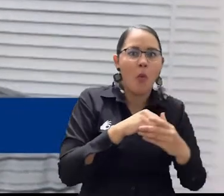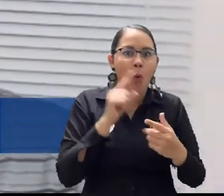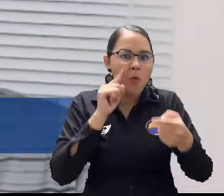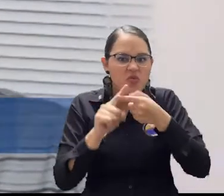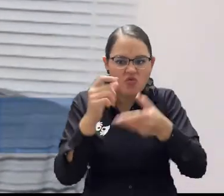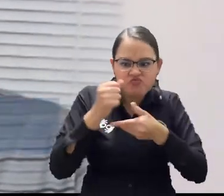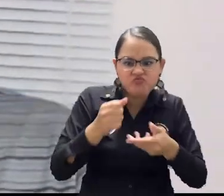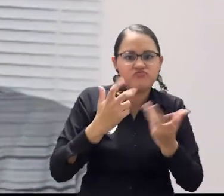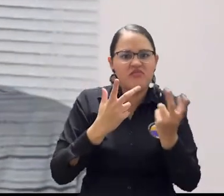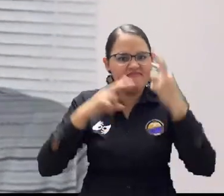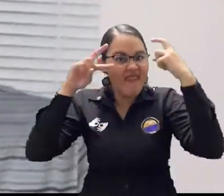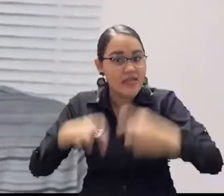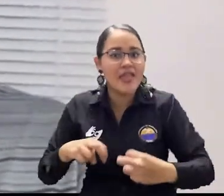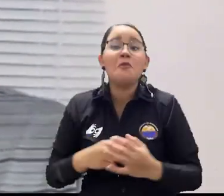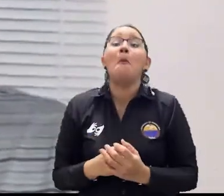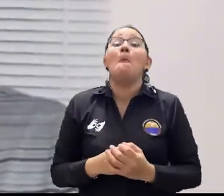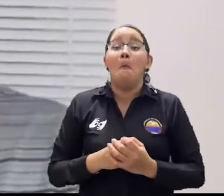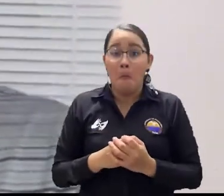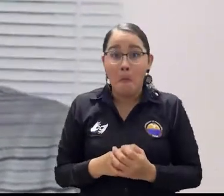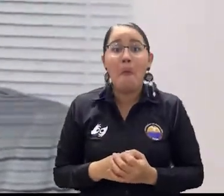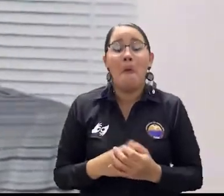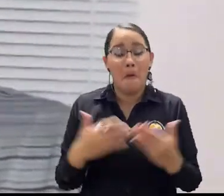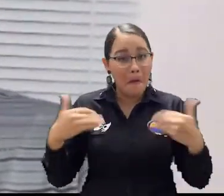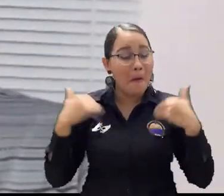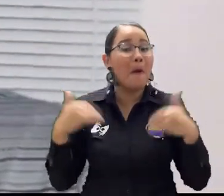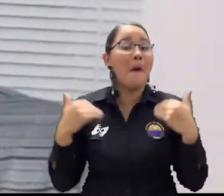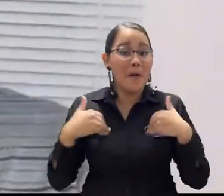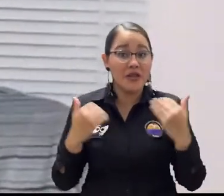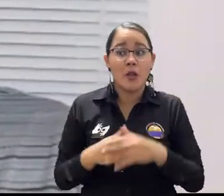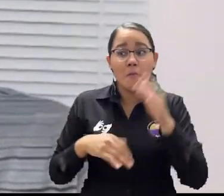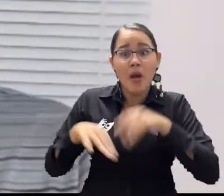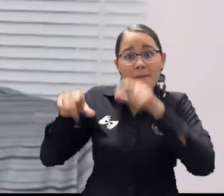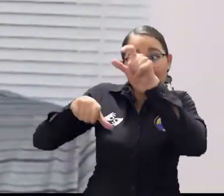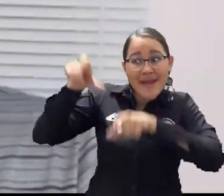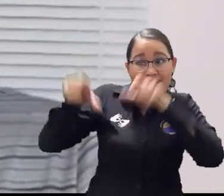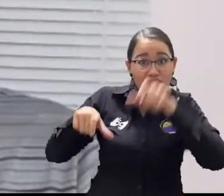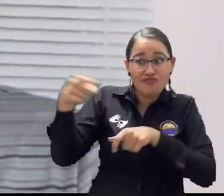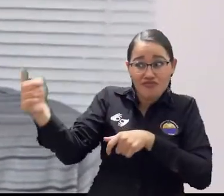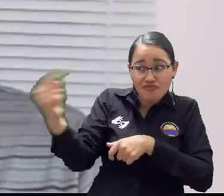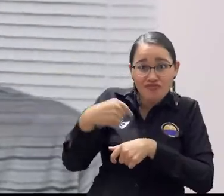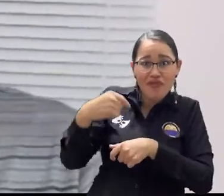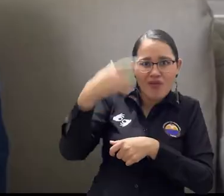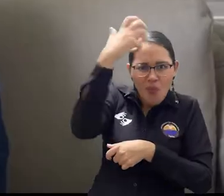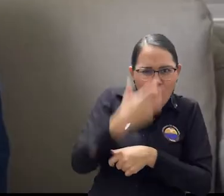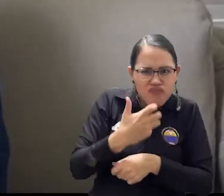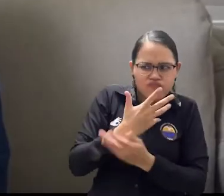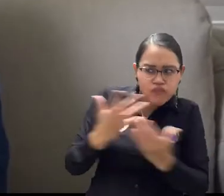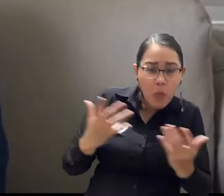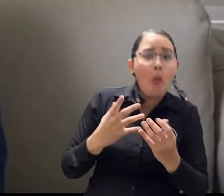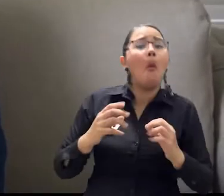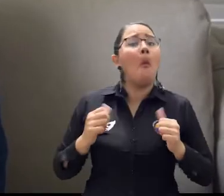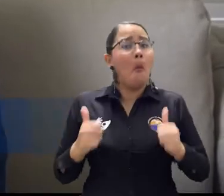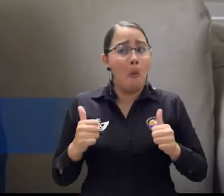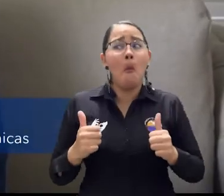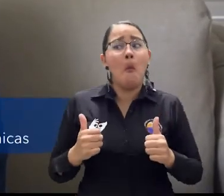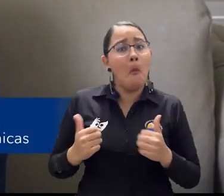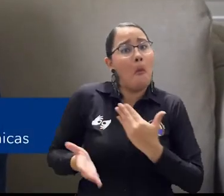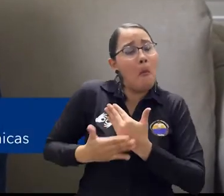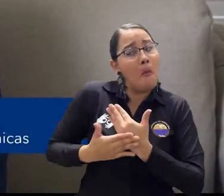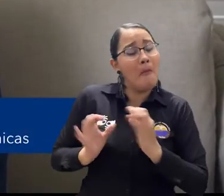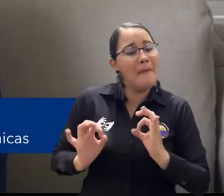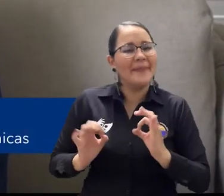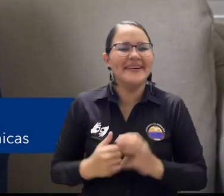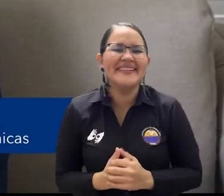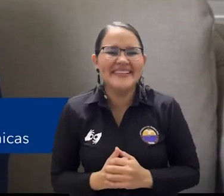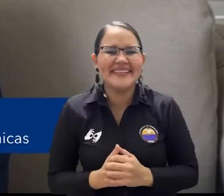una buena calificación por parte de los pares evaluadores de estos proyectos. A través de Fonciencias